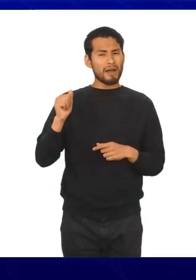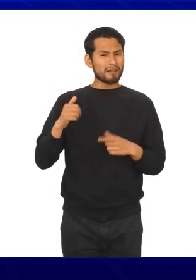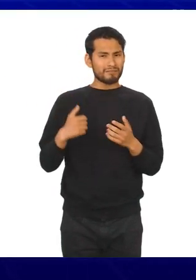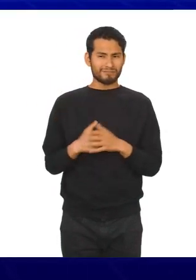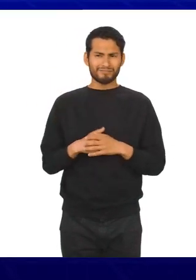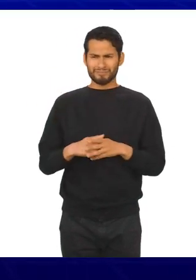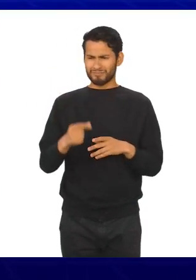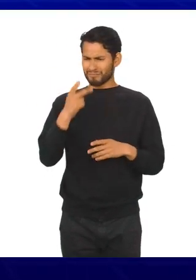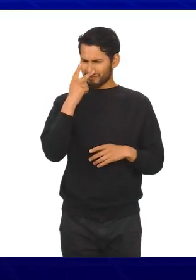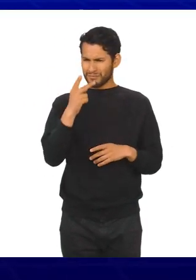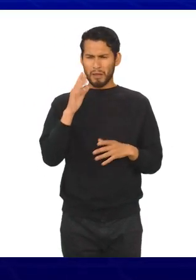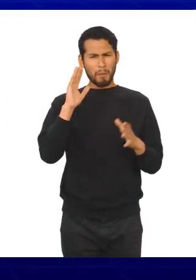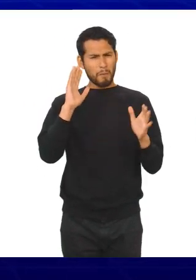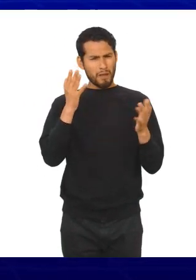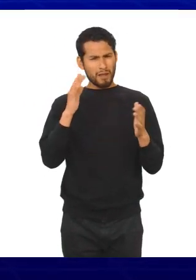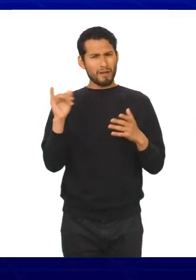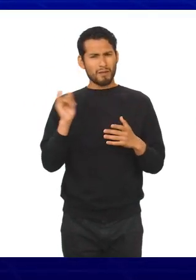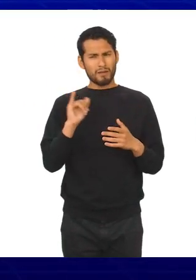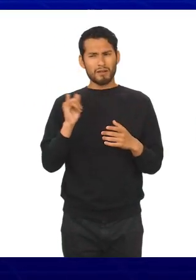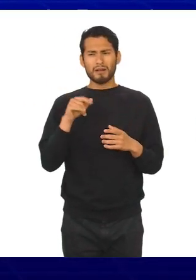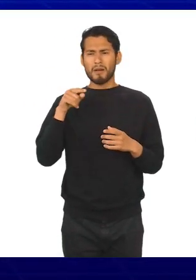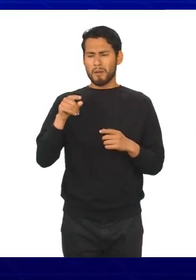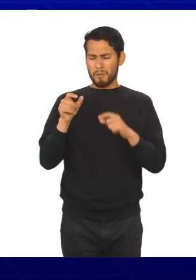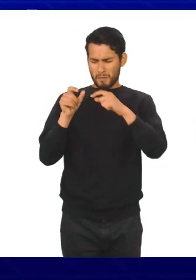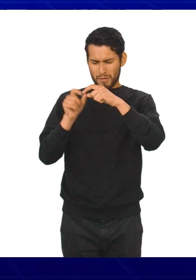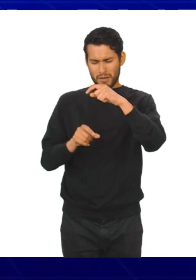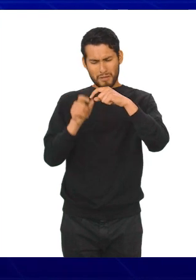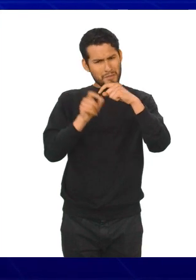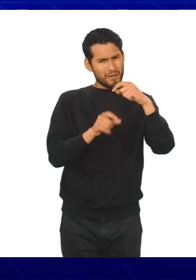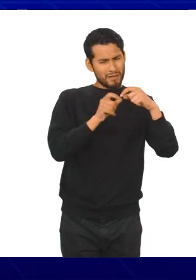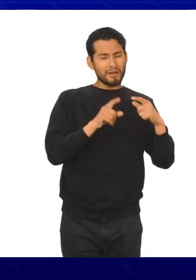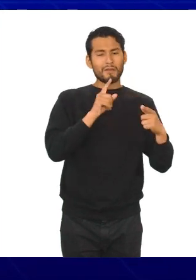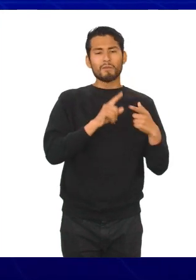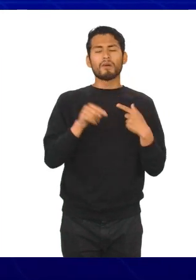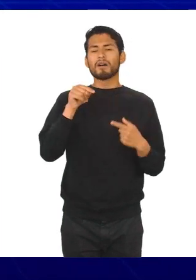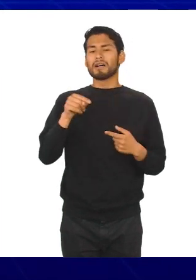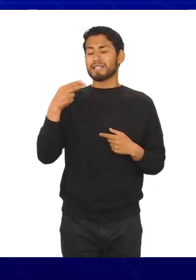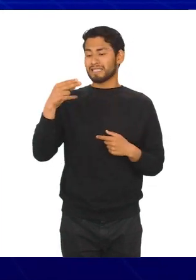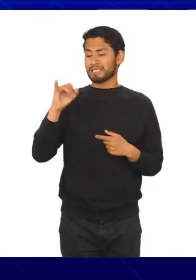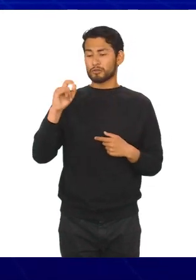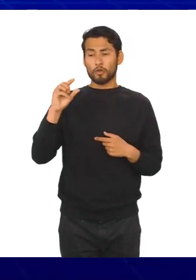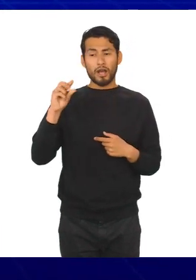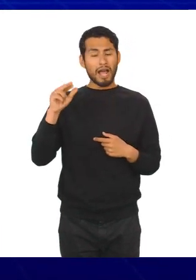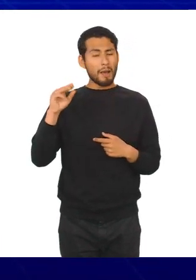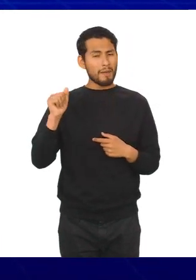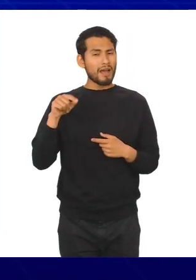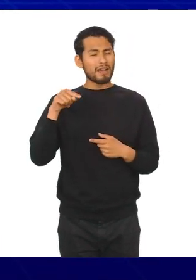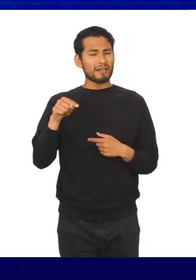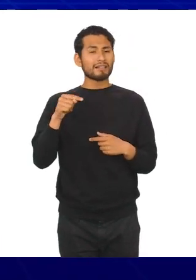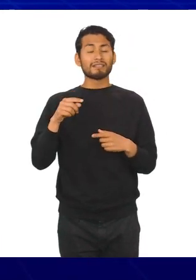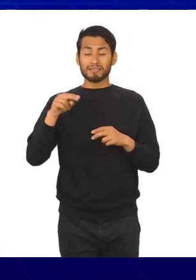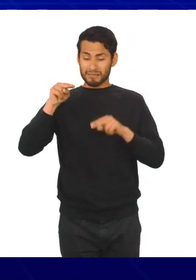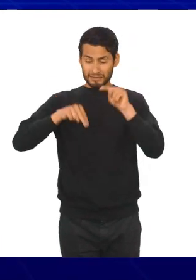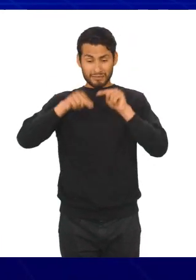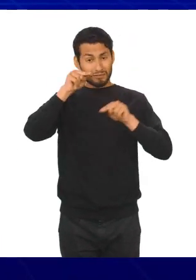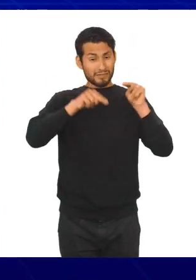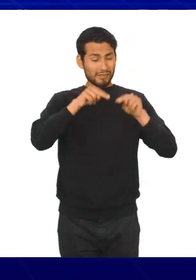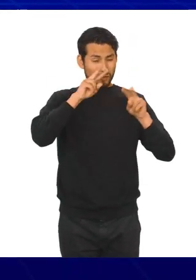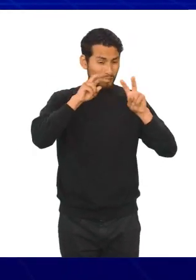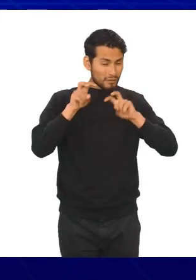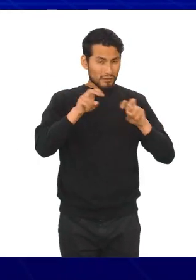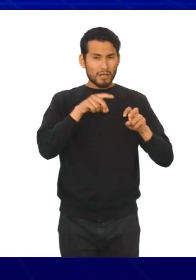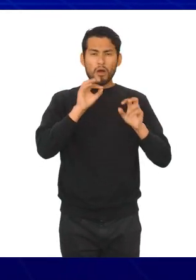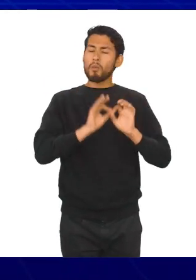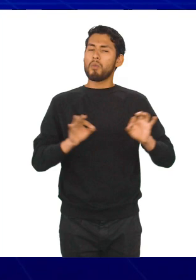Aunque a simple vista es muy semejante al gráfico de barras, el histograma es uno de los tipos de gráfico que a nivel estadístico